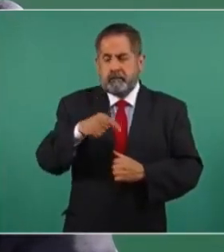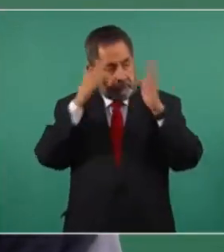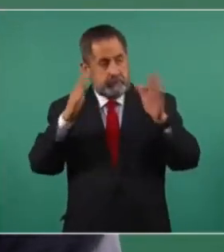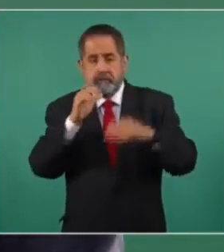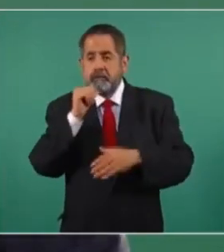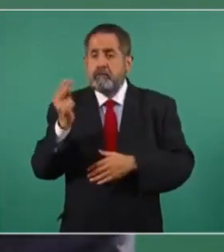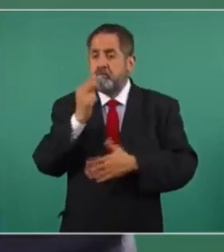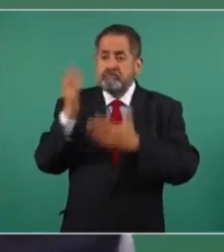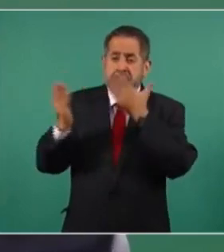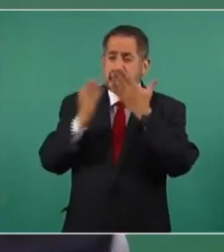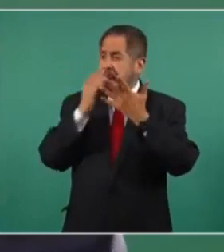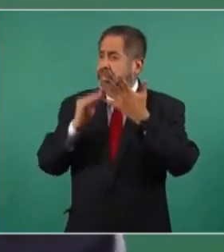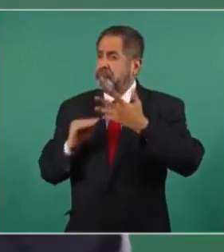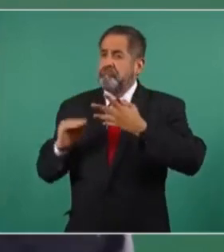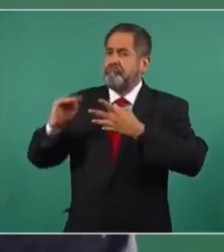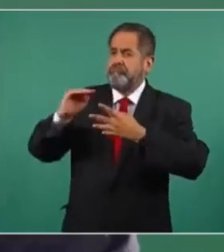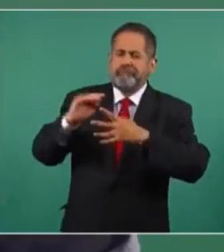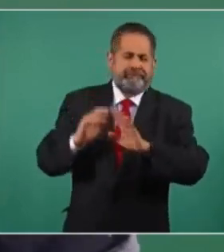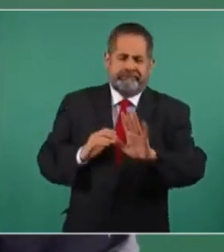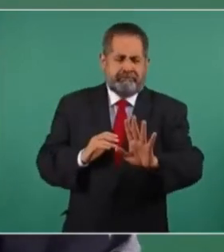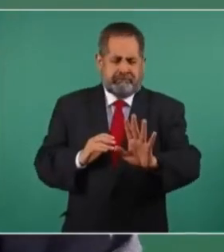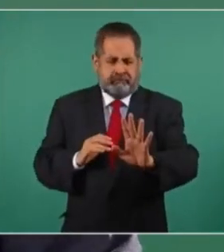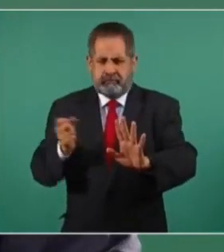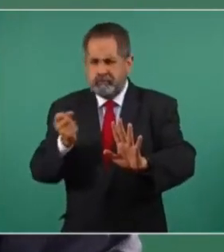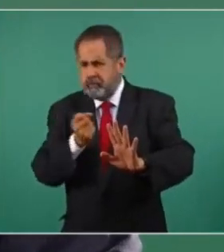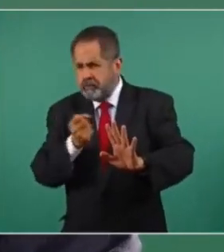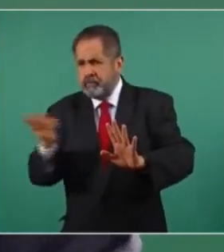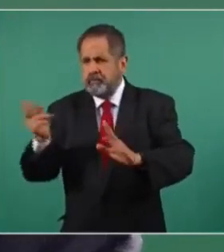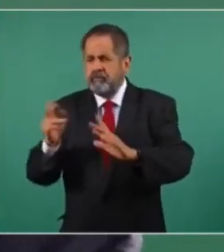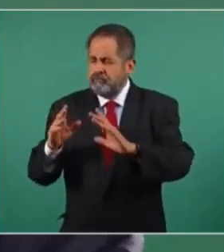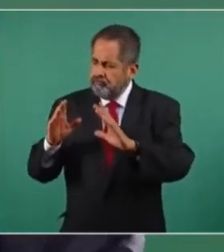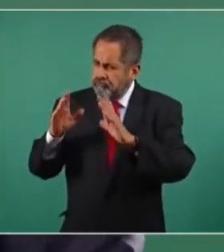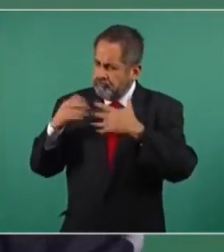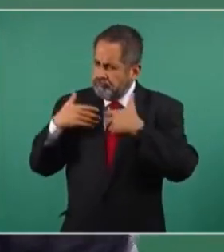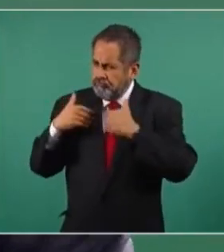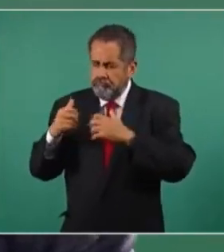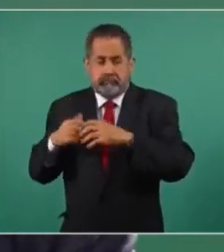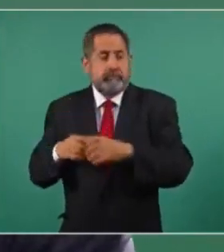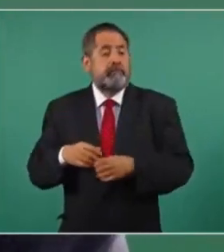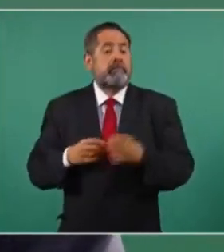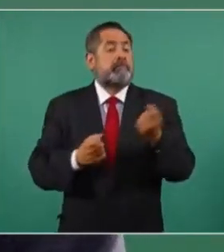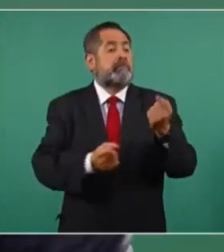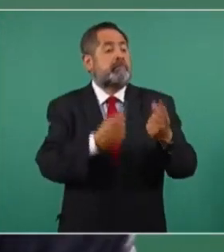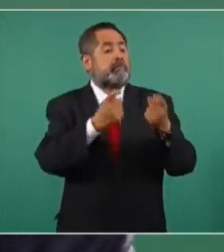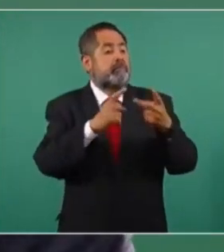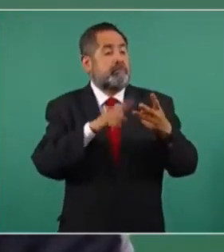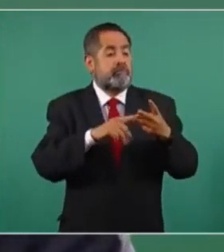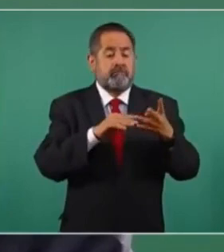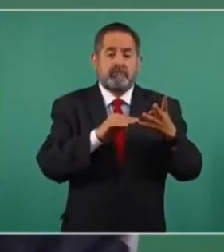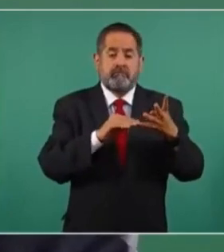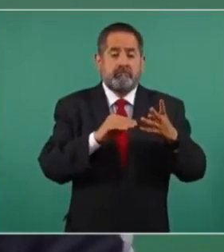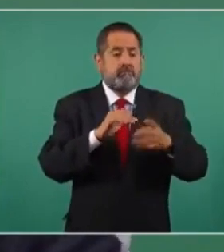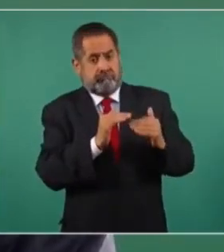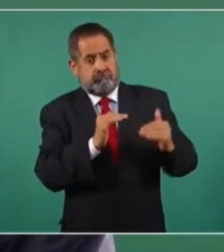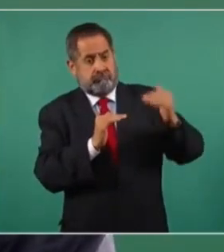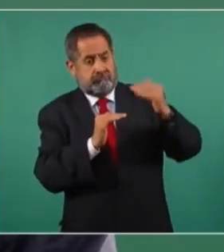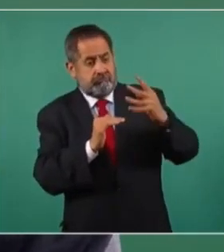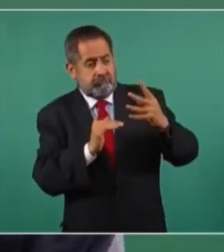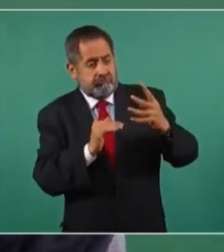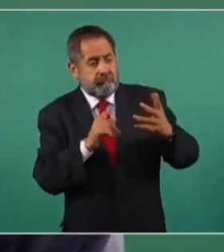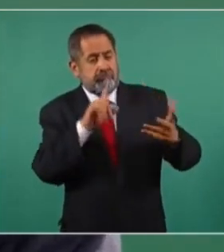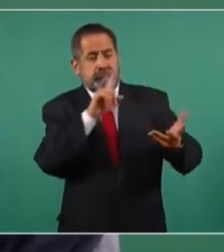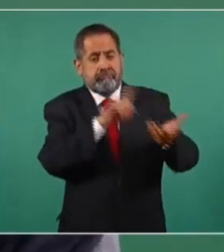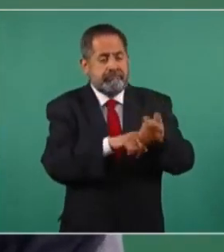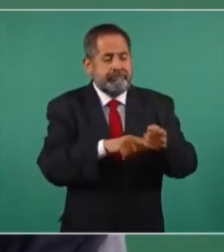académico. Hay quienes tienen nivel licenciatura, maestría, doctorado, y son muy